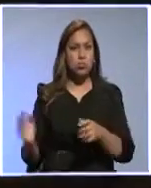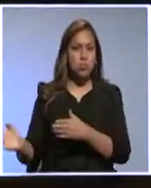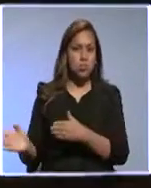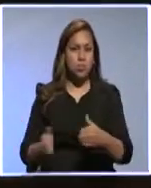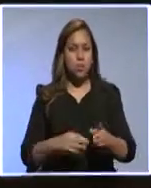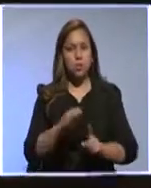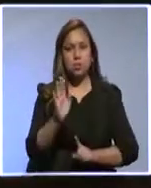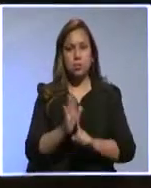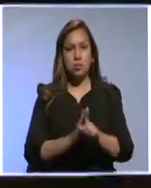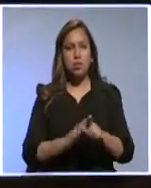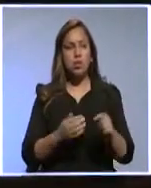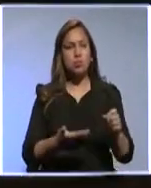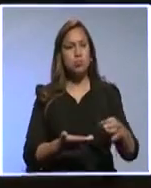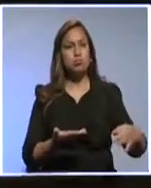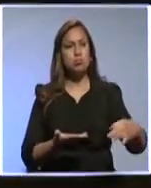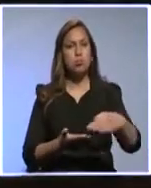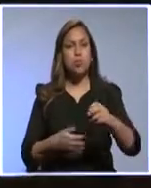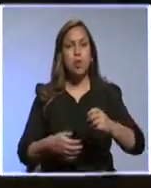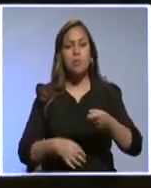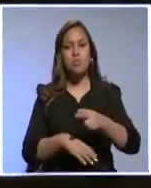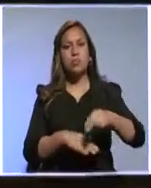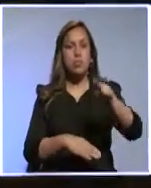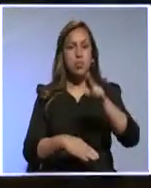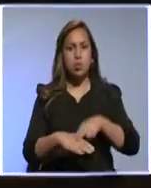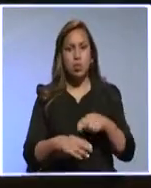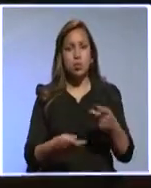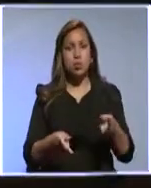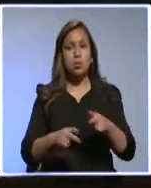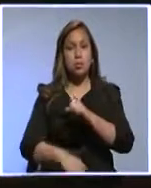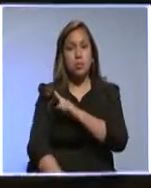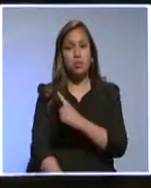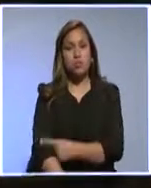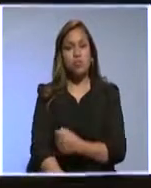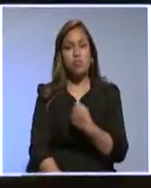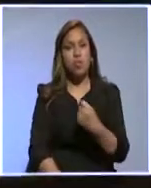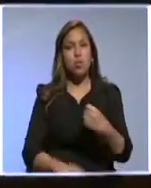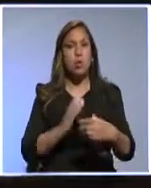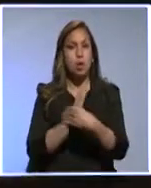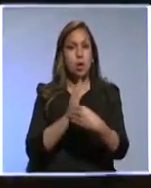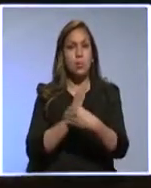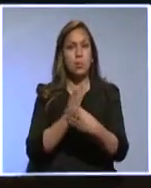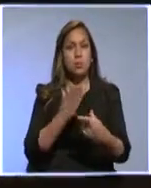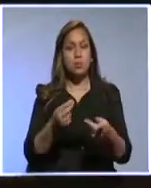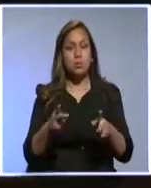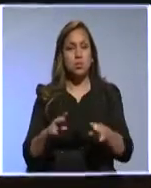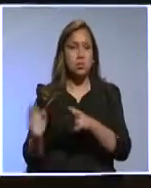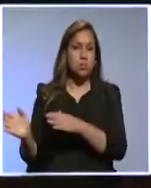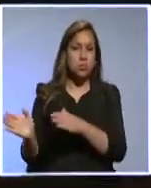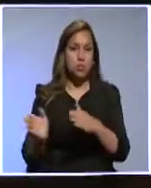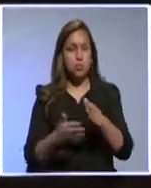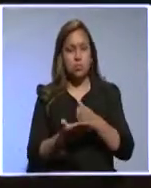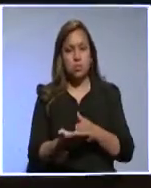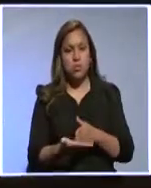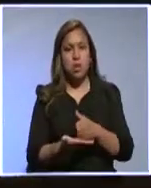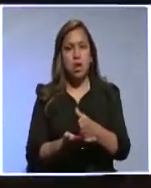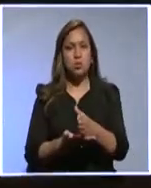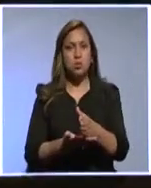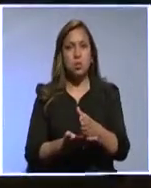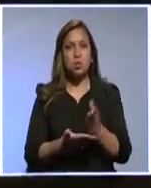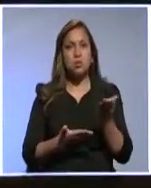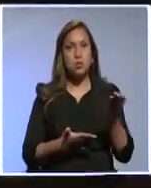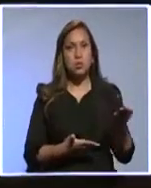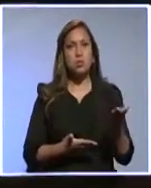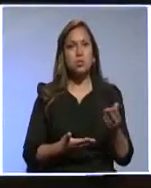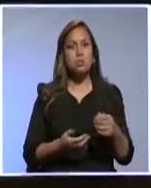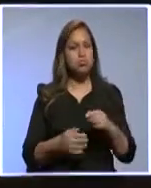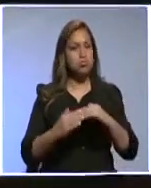urbano, regional y nacional, el fortalecimiento de las capacidades institucionales y de planificación y el acceso a la financiación en